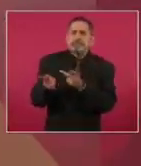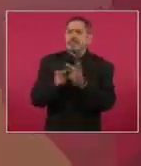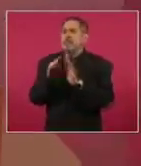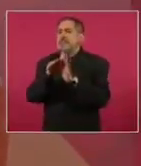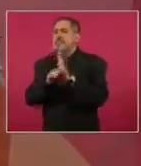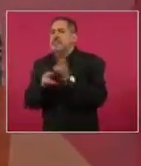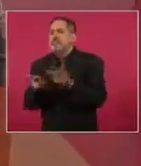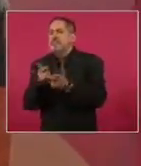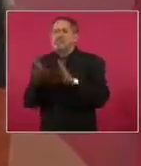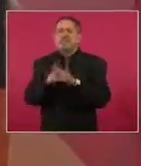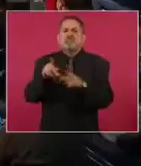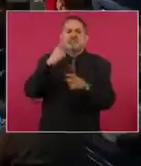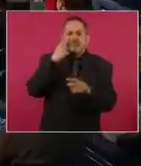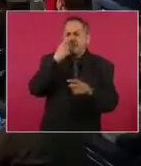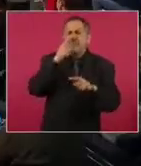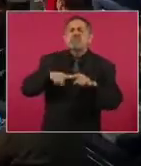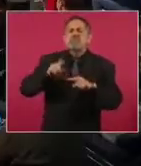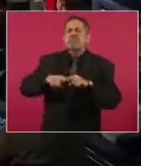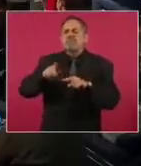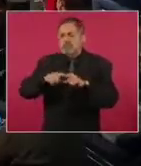preguntándole a la gente.